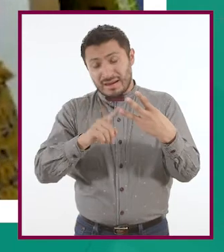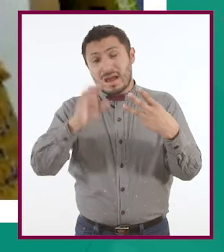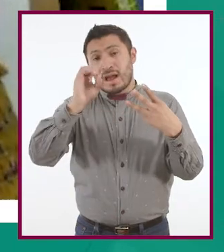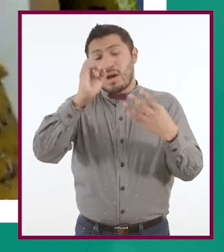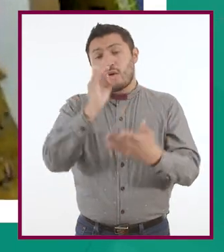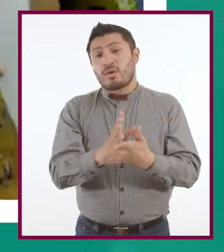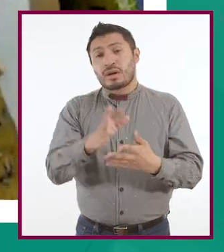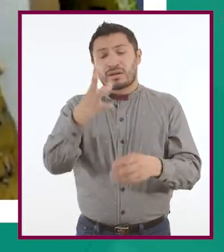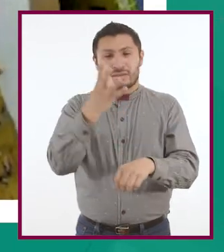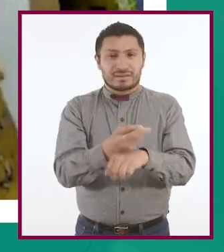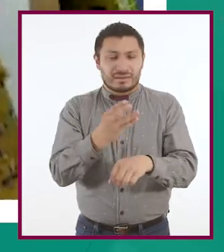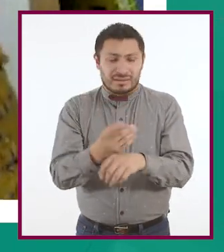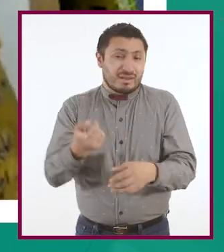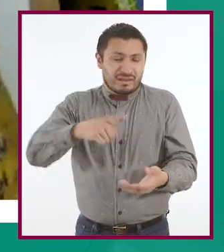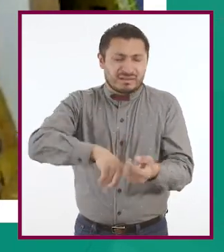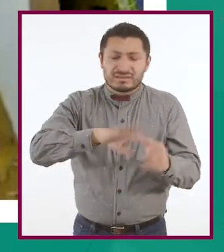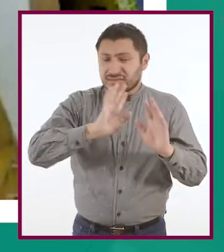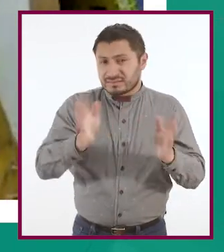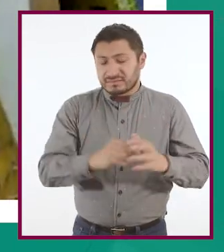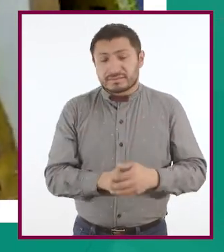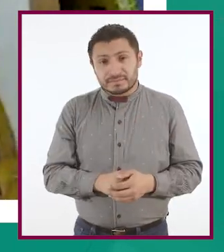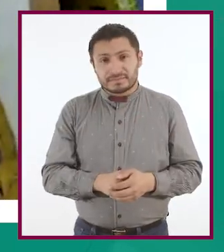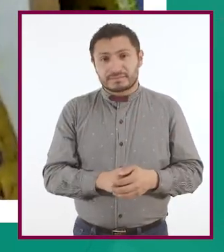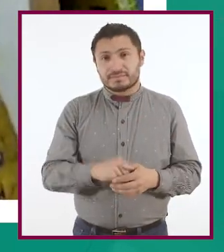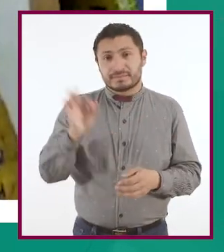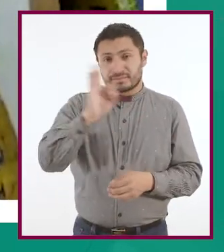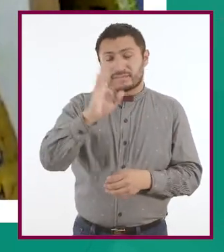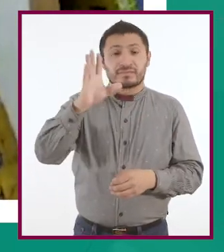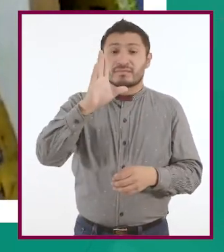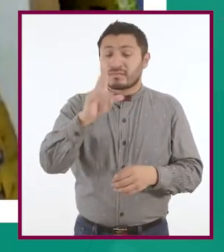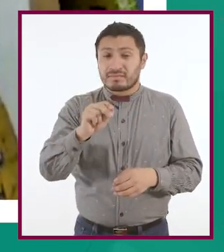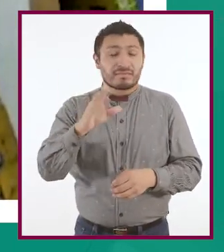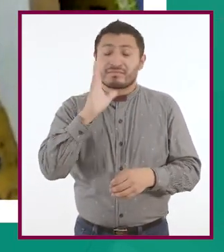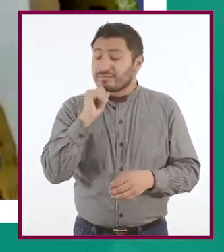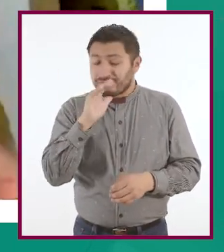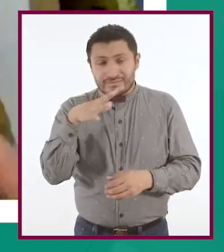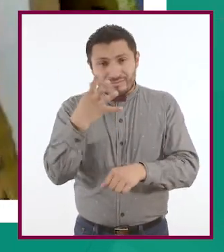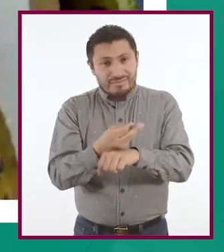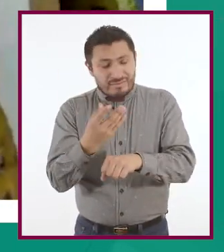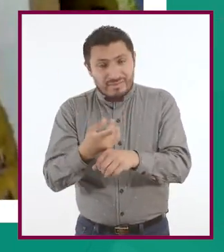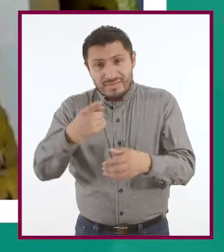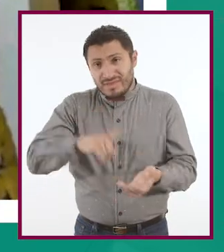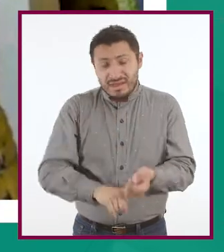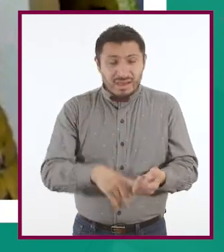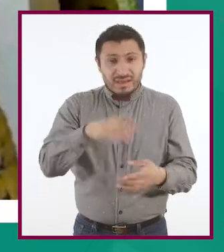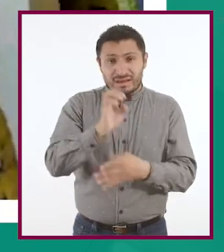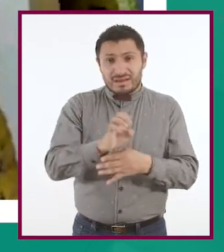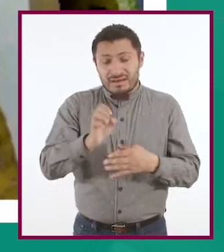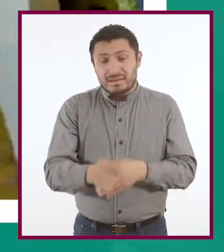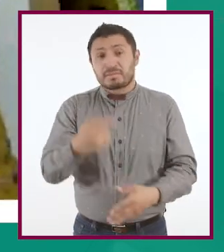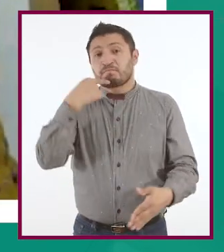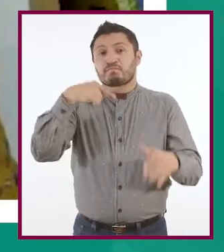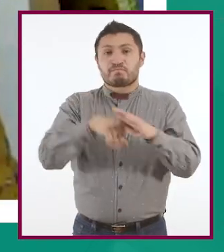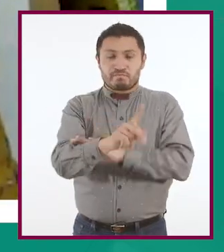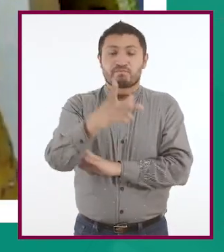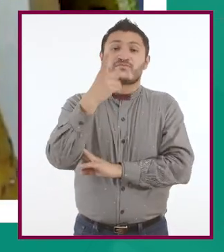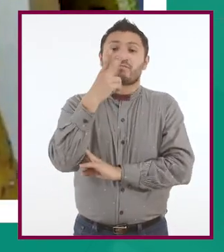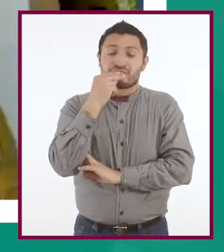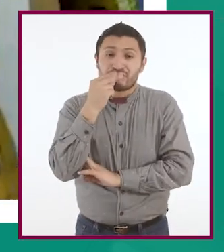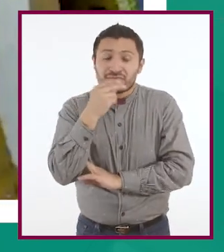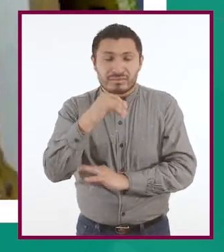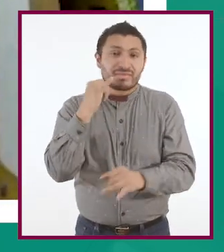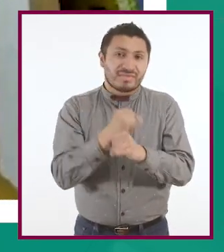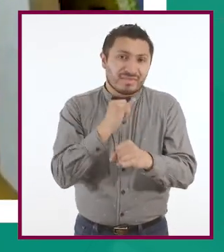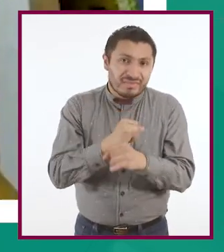de una forma interna. Si es que no se puede arreglar de una forma interna, es necesario denunciar con la policía